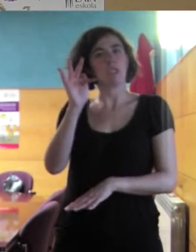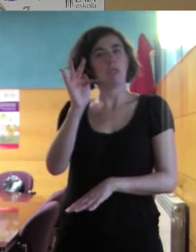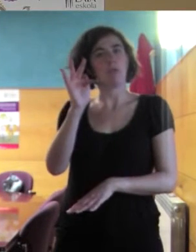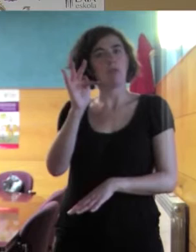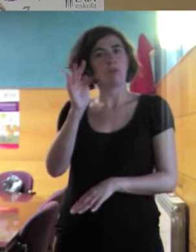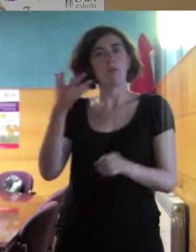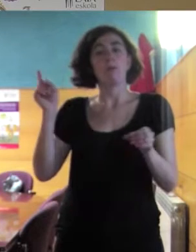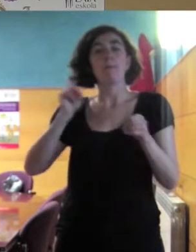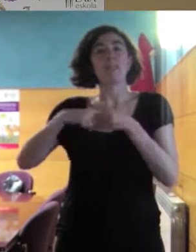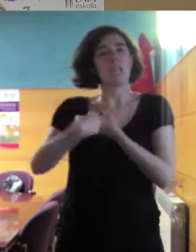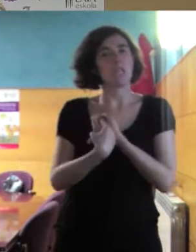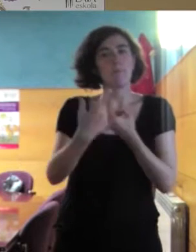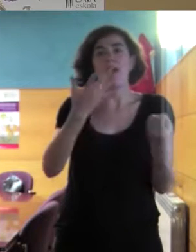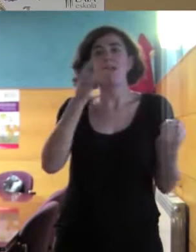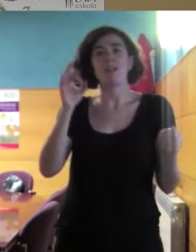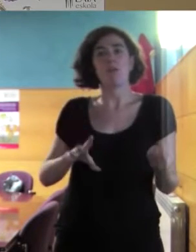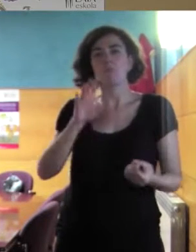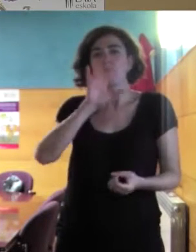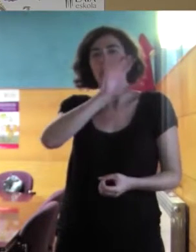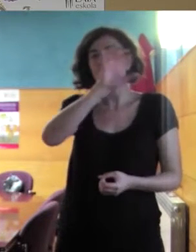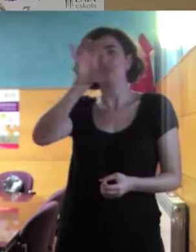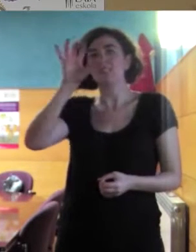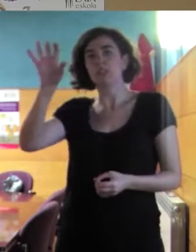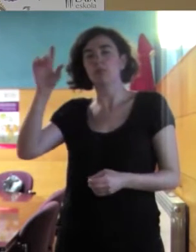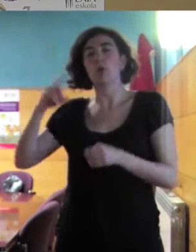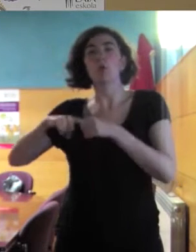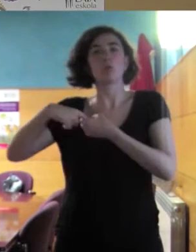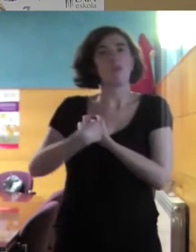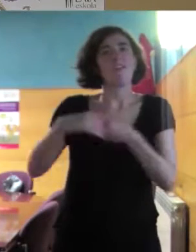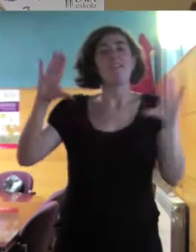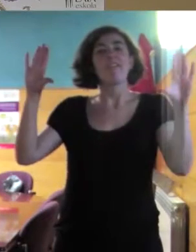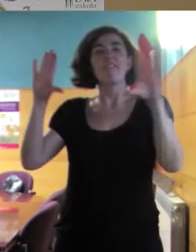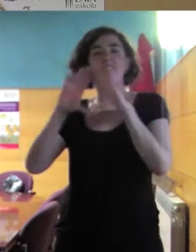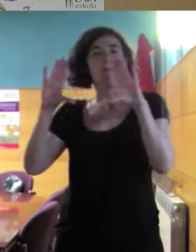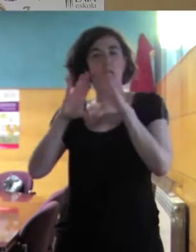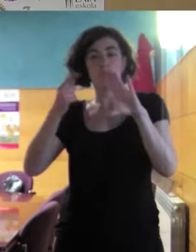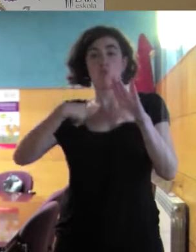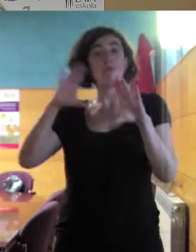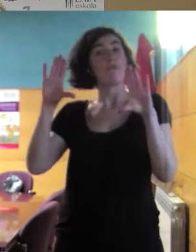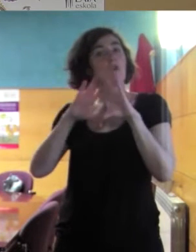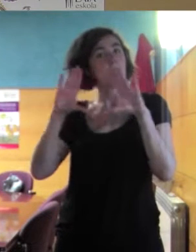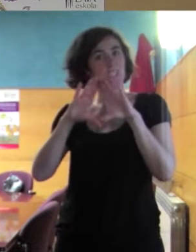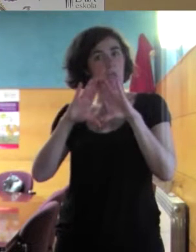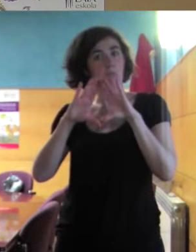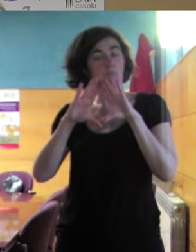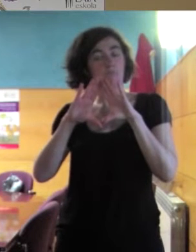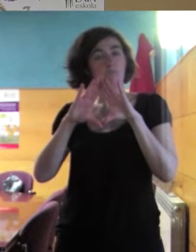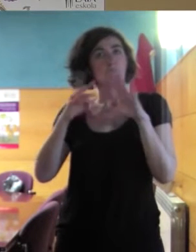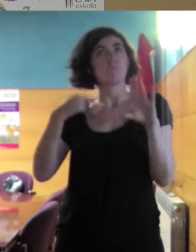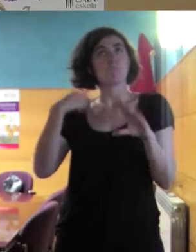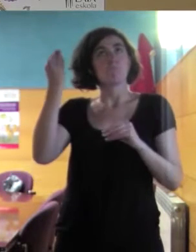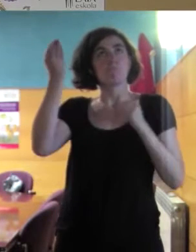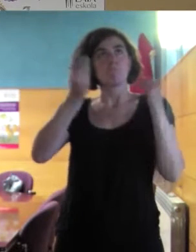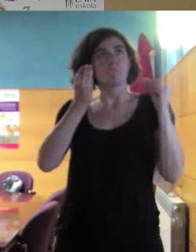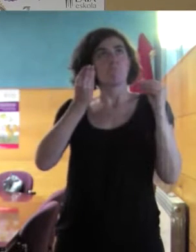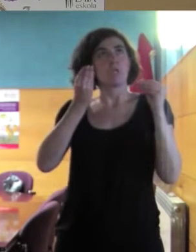y que tienen diferentes rasgos culturales. El feminismo. Como feminista que soy, pues claro, naturalmente creo en